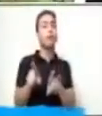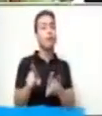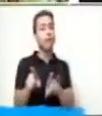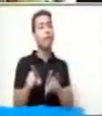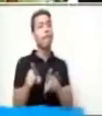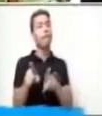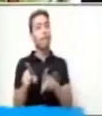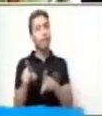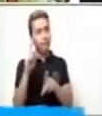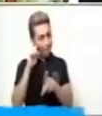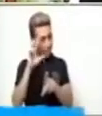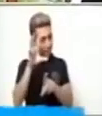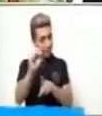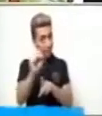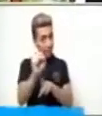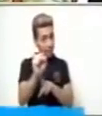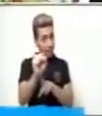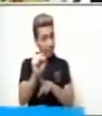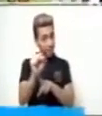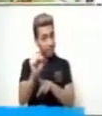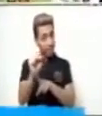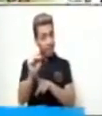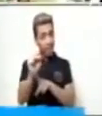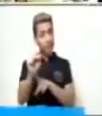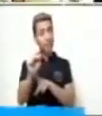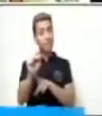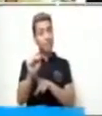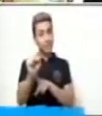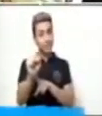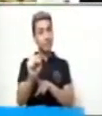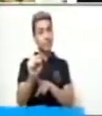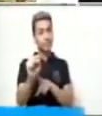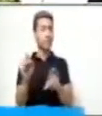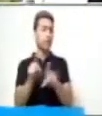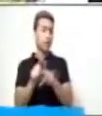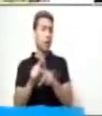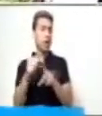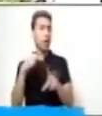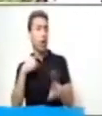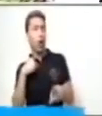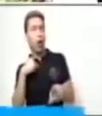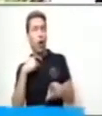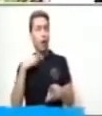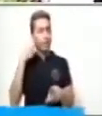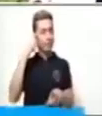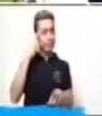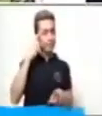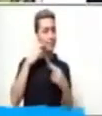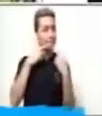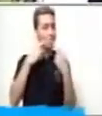¿Lo has identificado? Incluso yo creo que tengo la respuesta